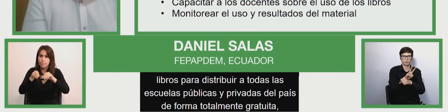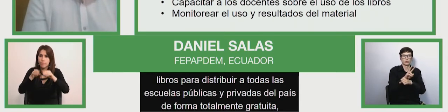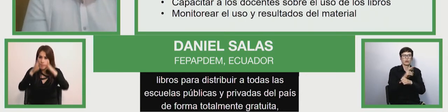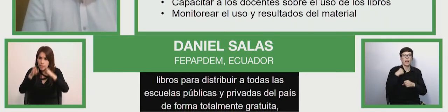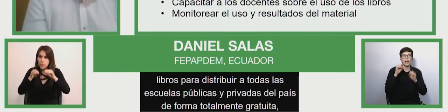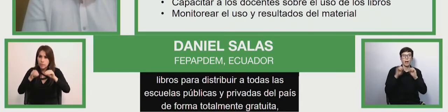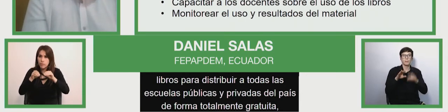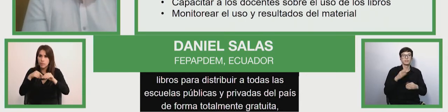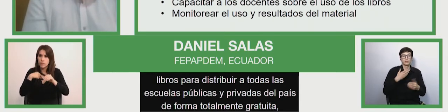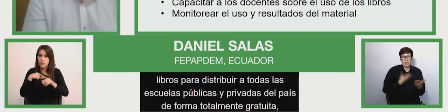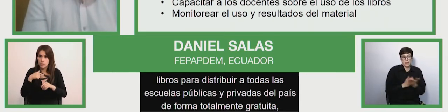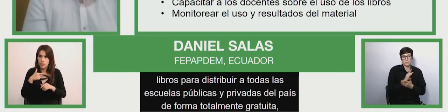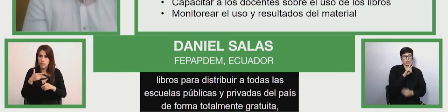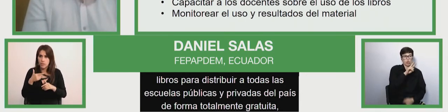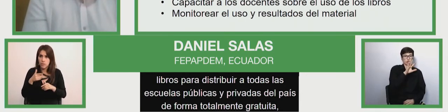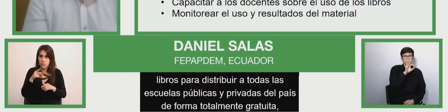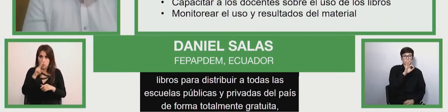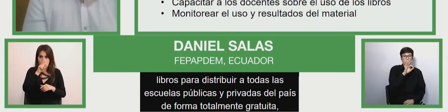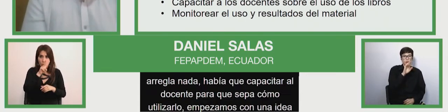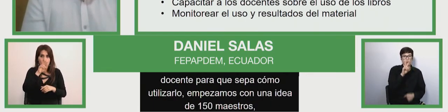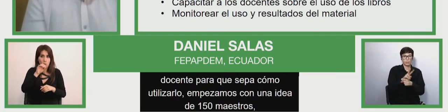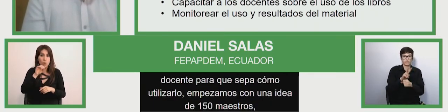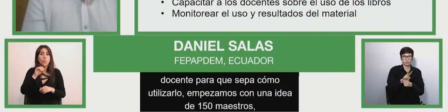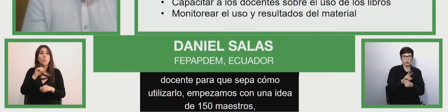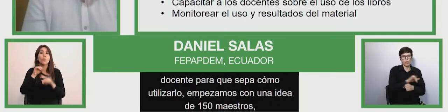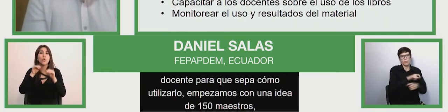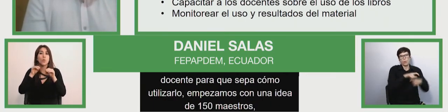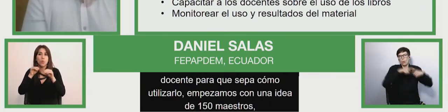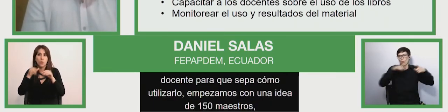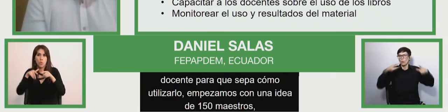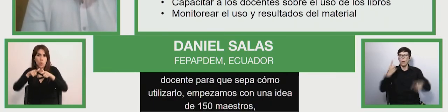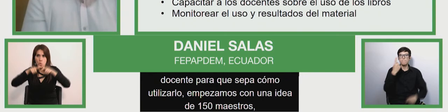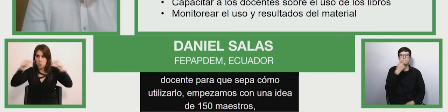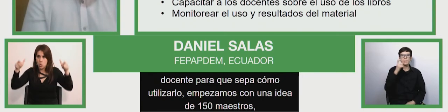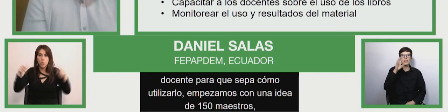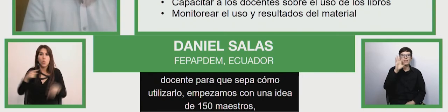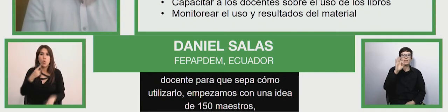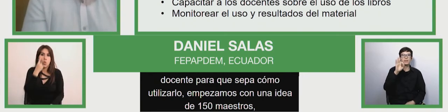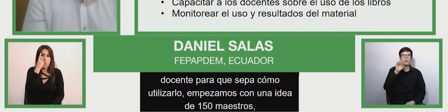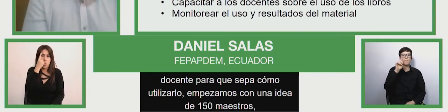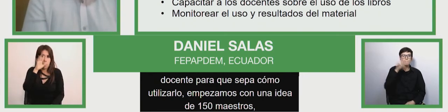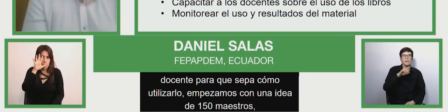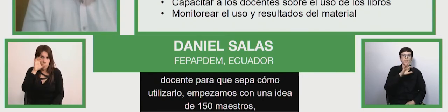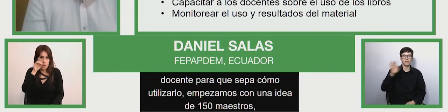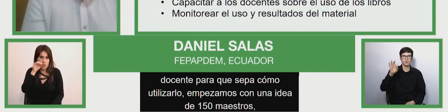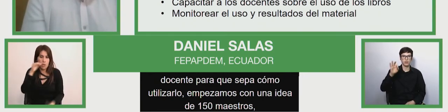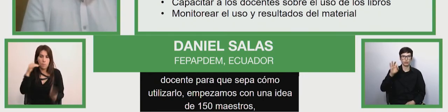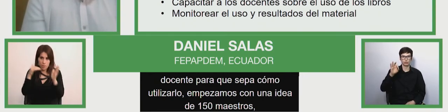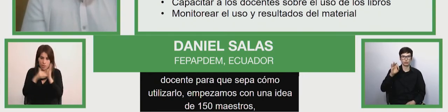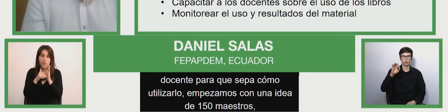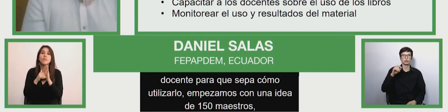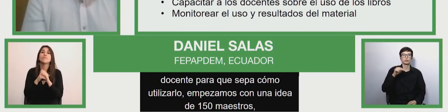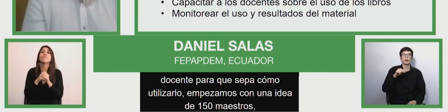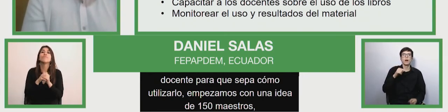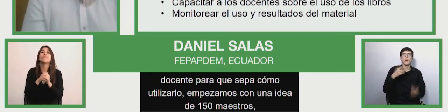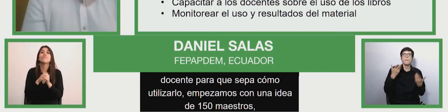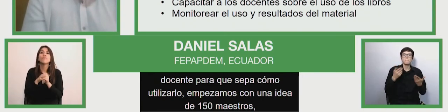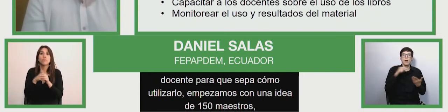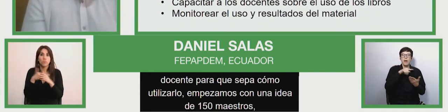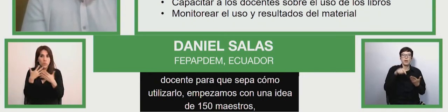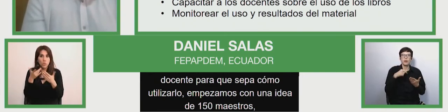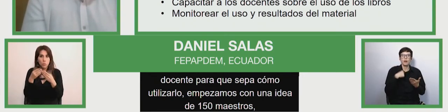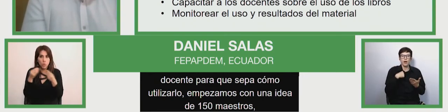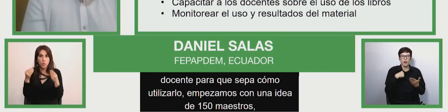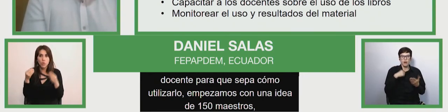,500, a gran parte del sistema educativo y sobre todo haciendo un convenio con el Ministerio de Educación de Educación para universalizar su uso,